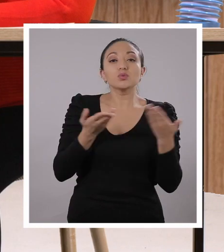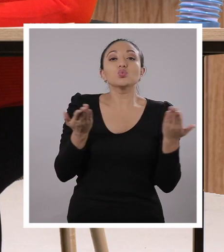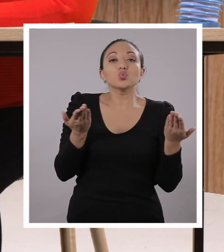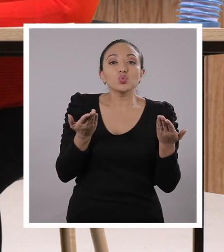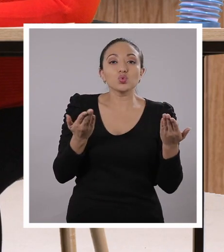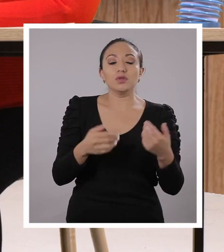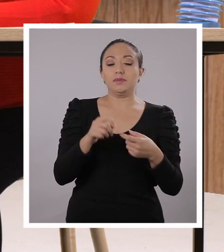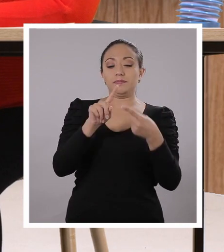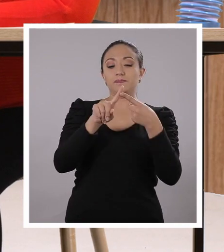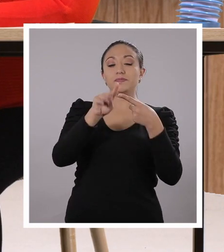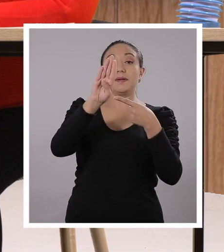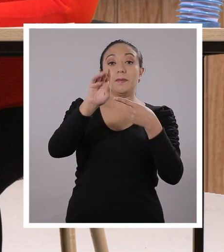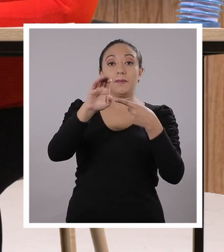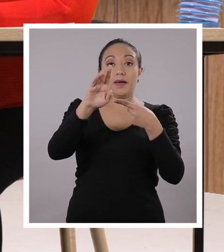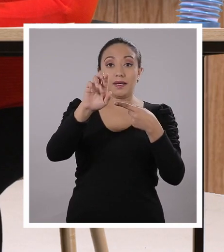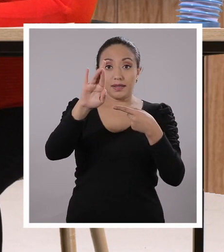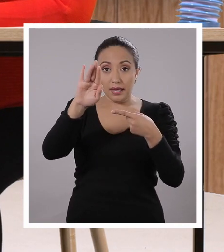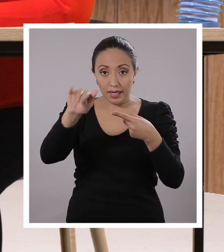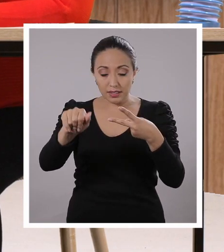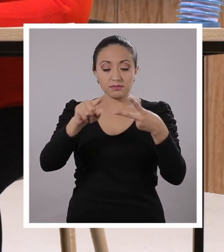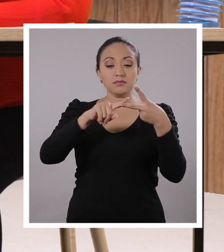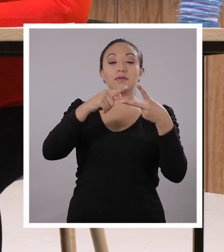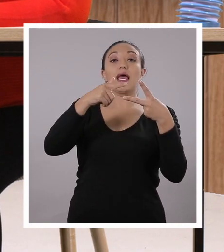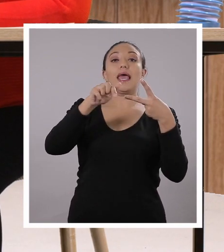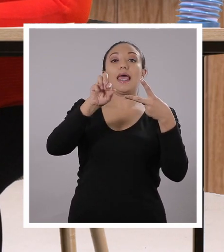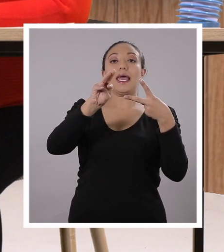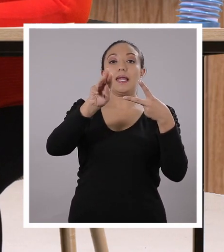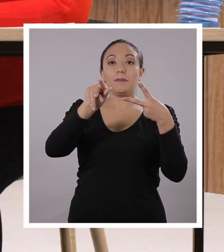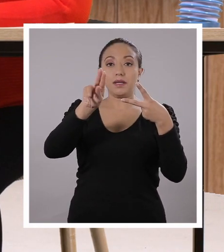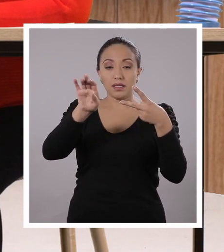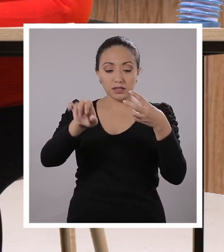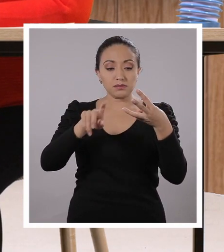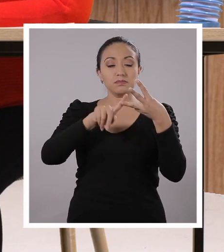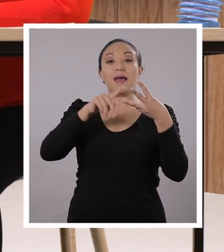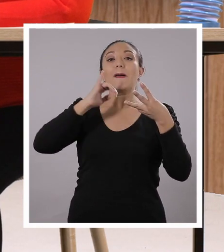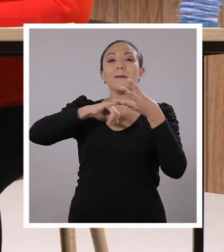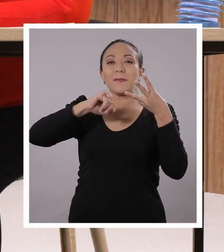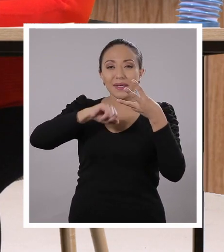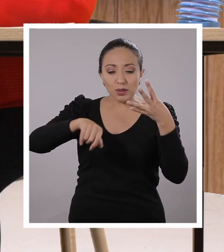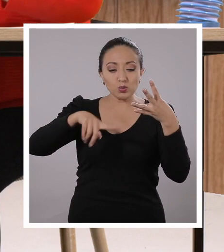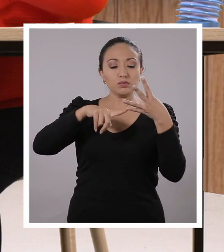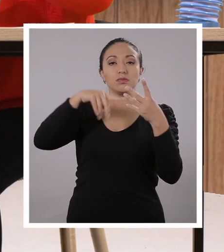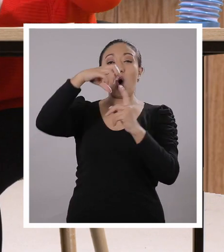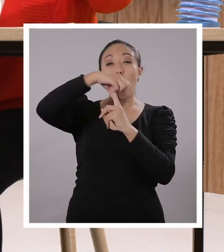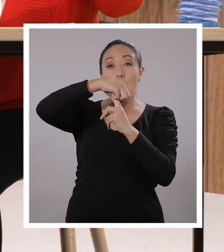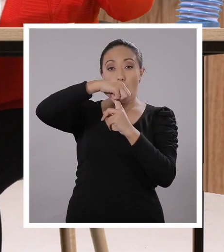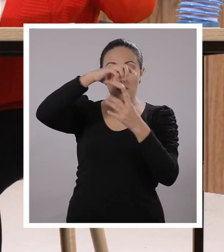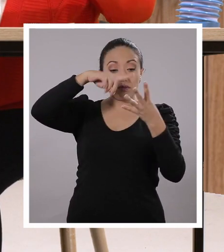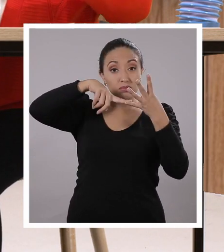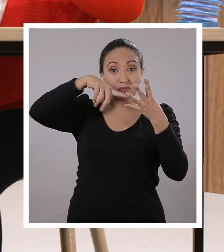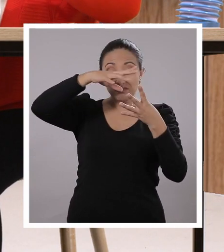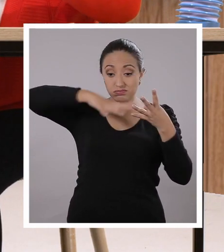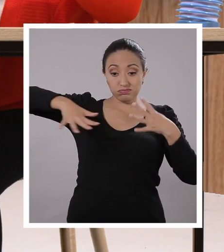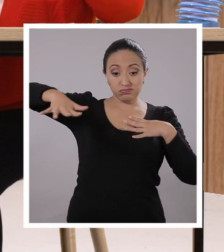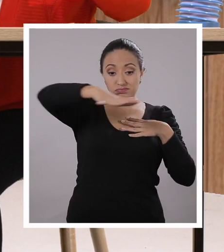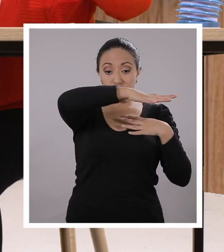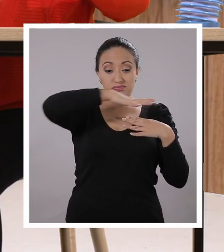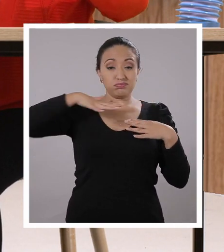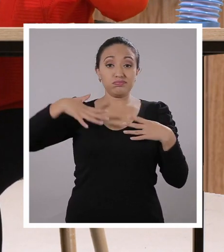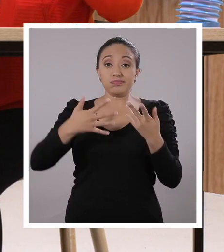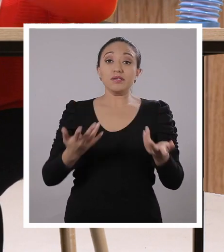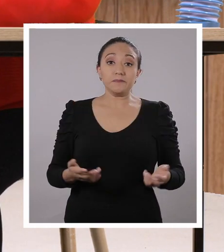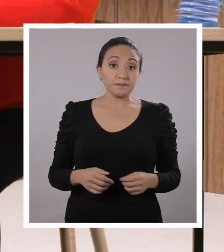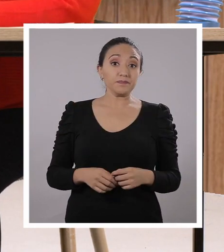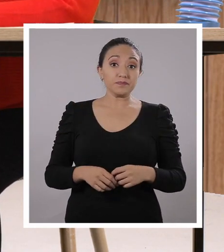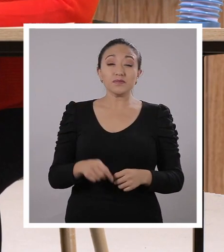conocer sobre las bacterias, los gérmenes, los virus, los hongos que están presentes en nuestro entorno